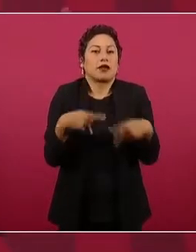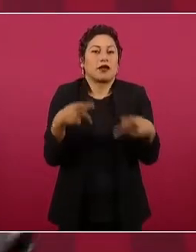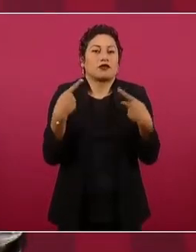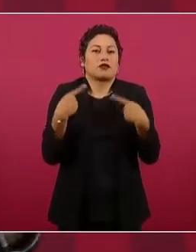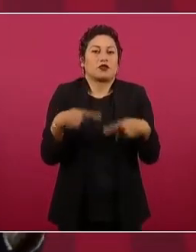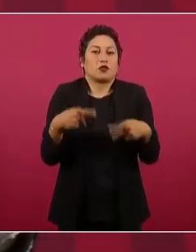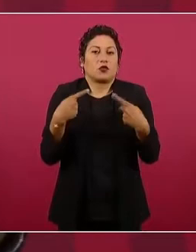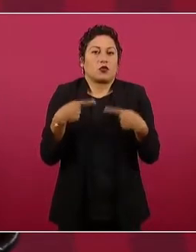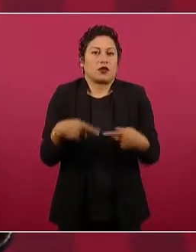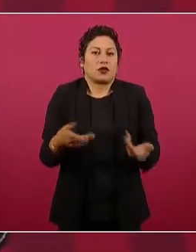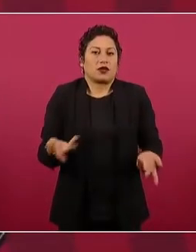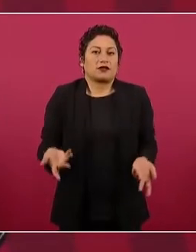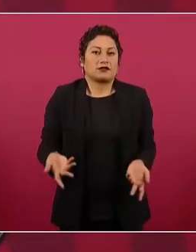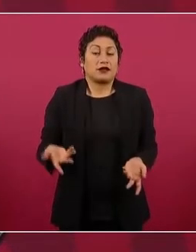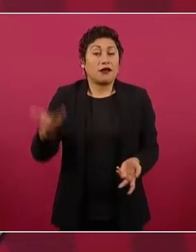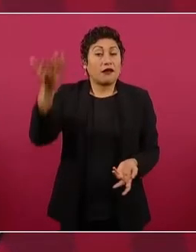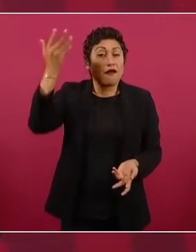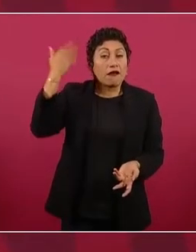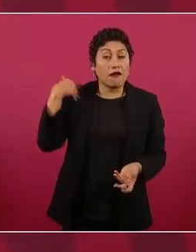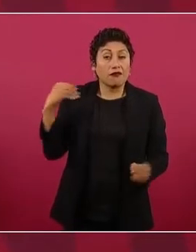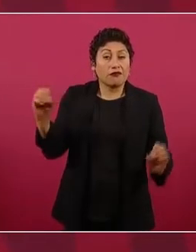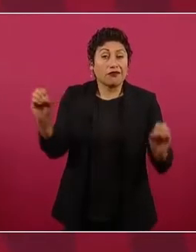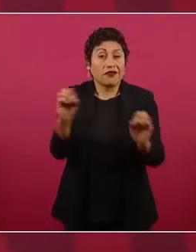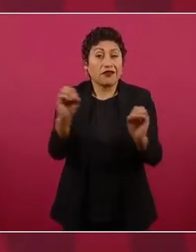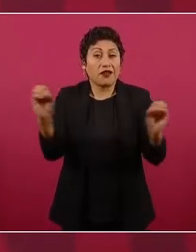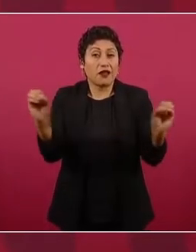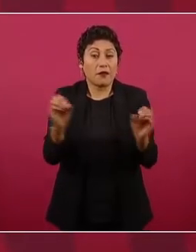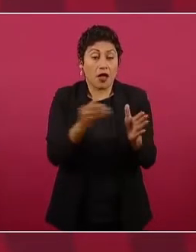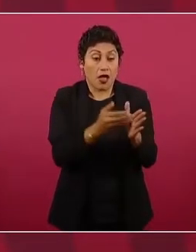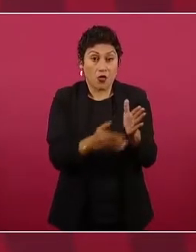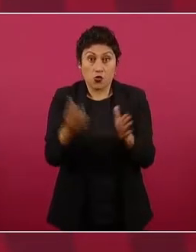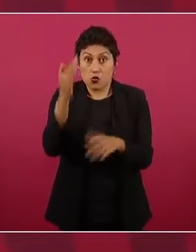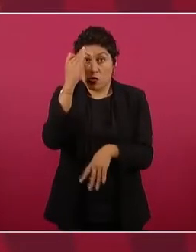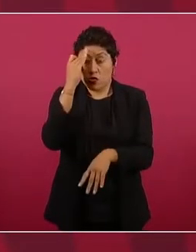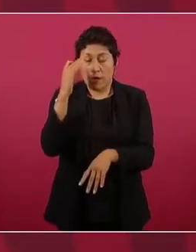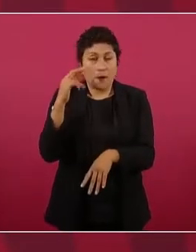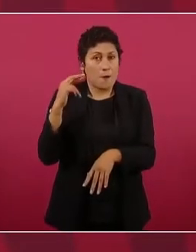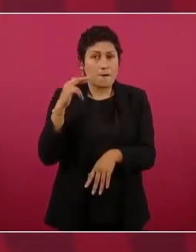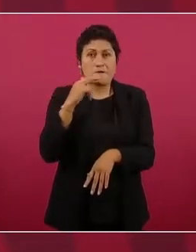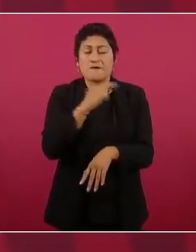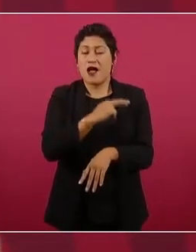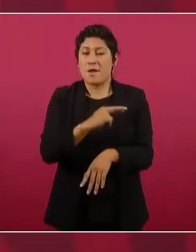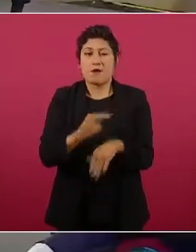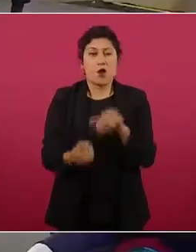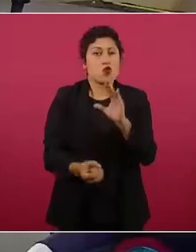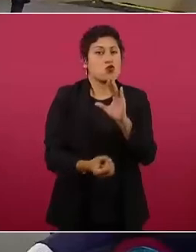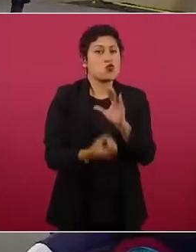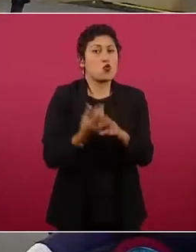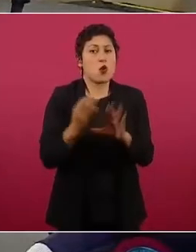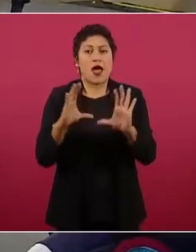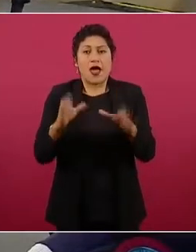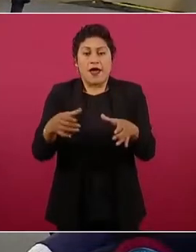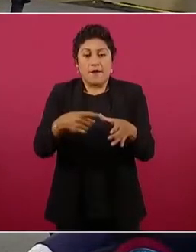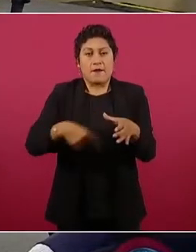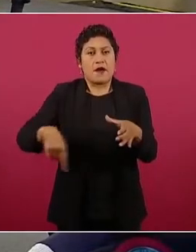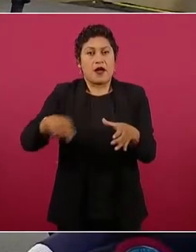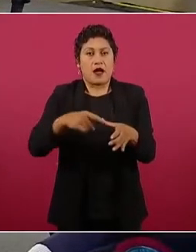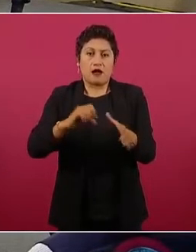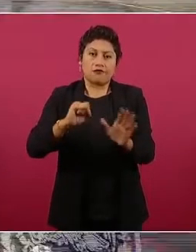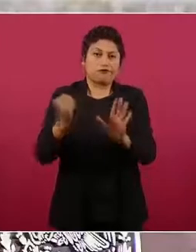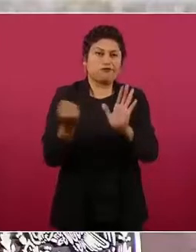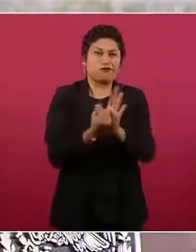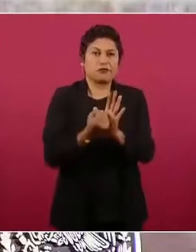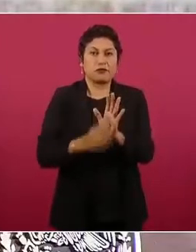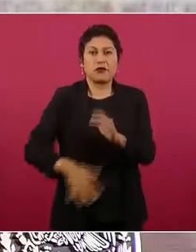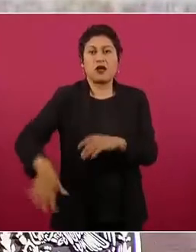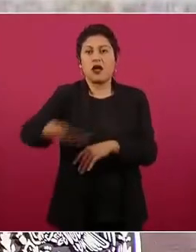nunca se hubiera logrado en tan poco tiempo crear una corporación así, acreditada por la gente,